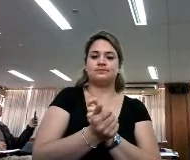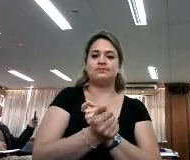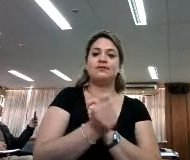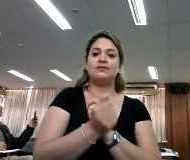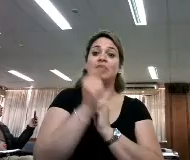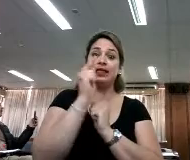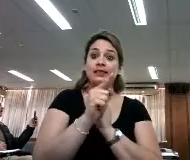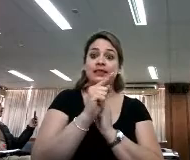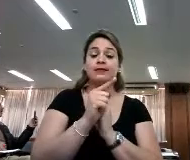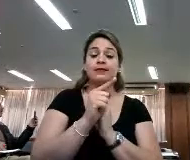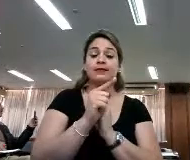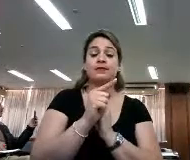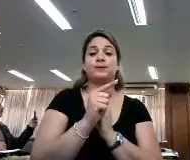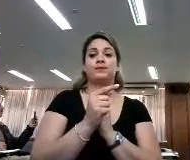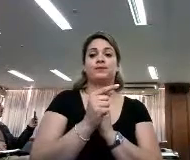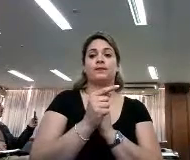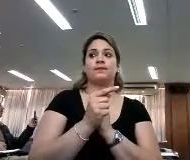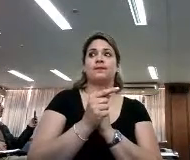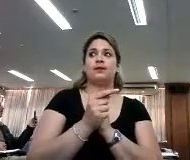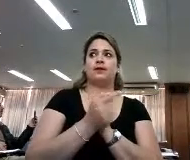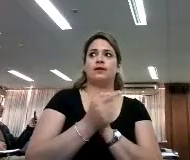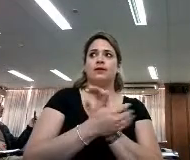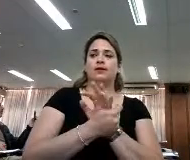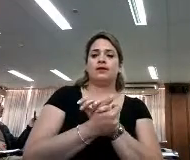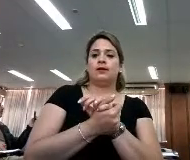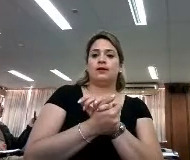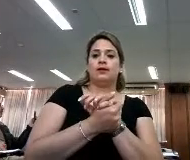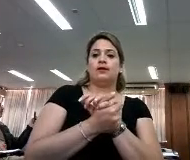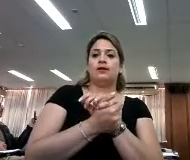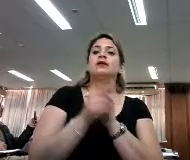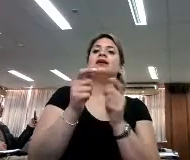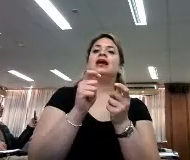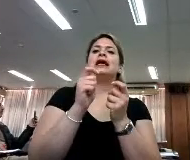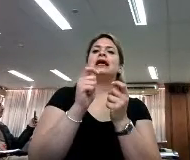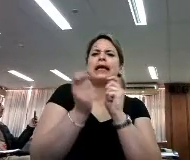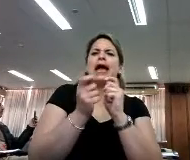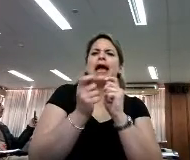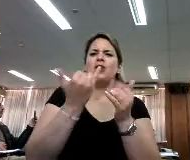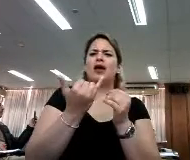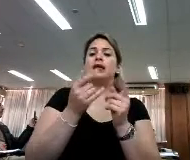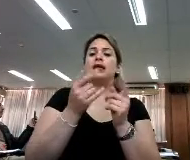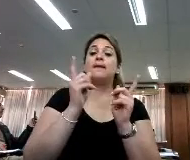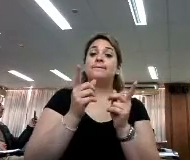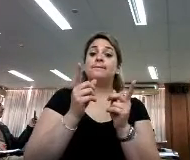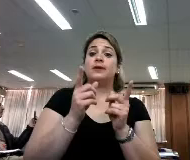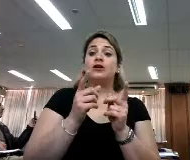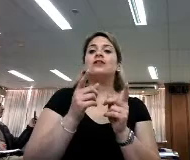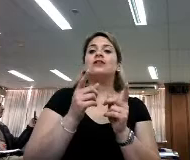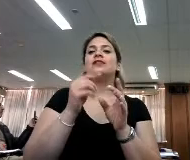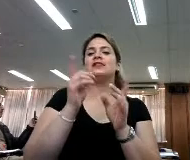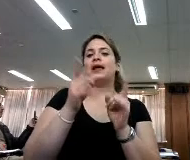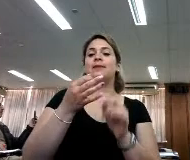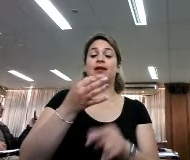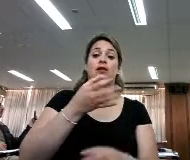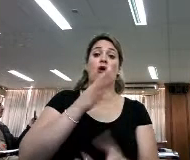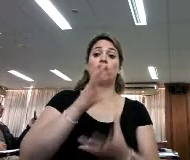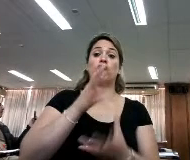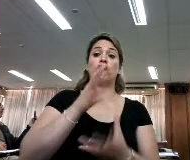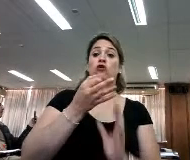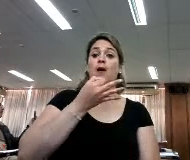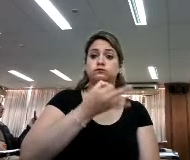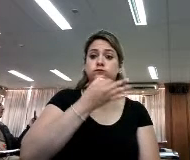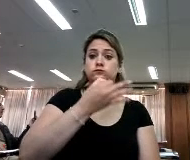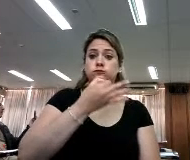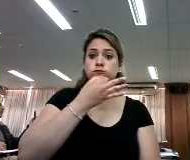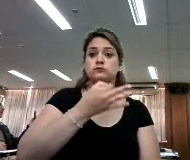también vemos esta mutación, pero también las prácticas lectoras cambian, vamos de la oralidad, en un